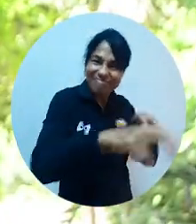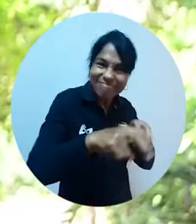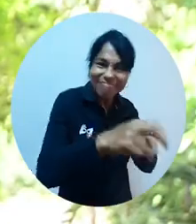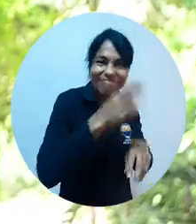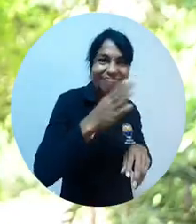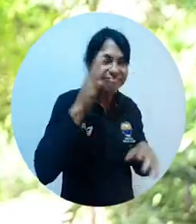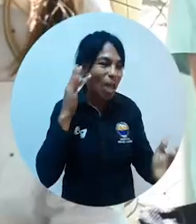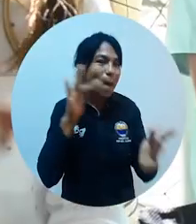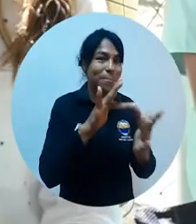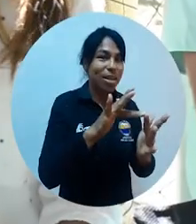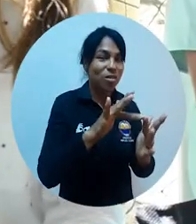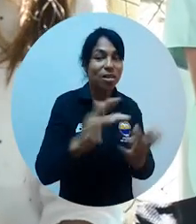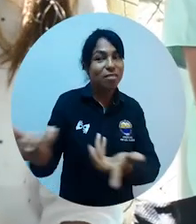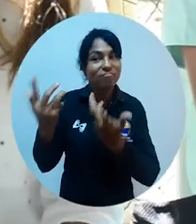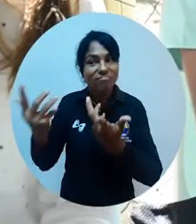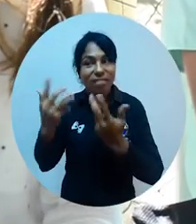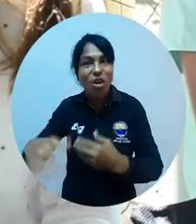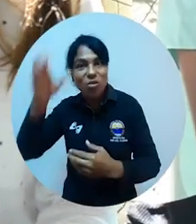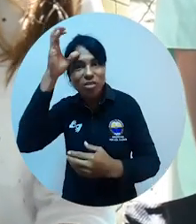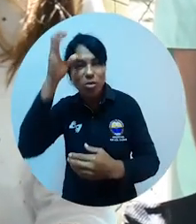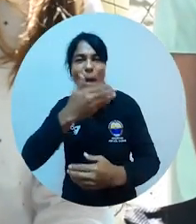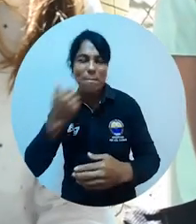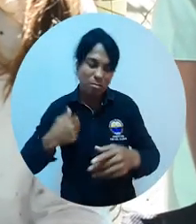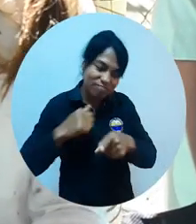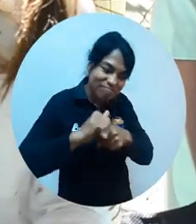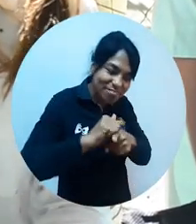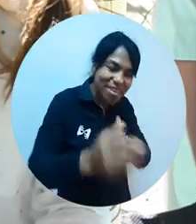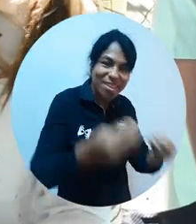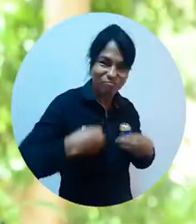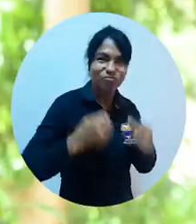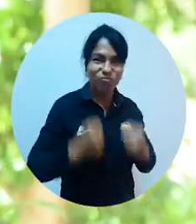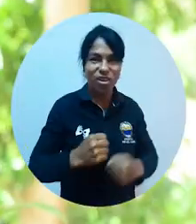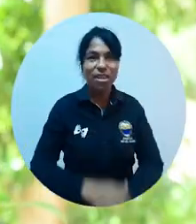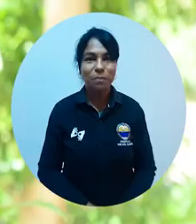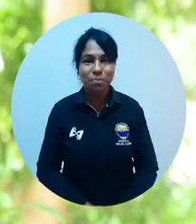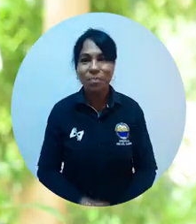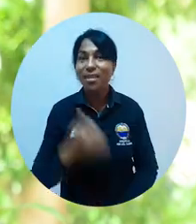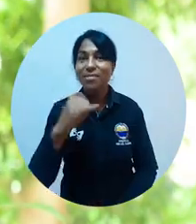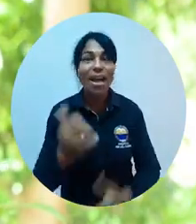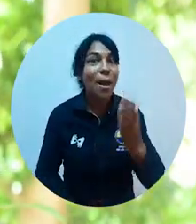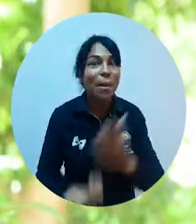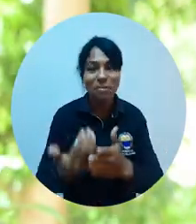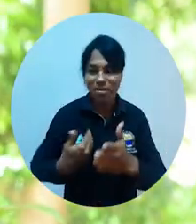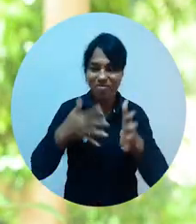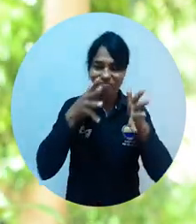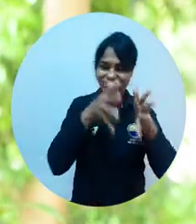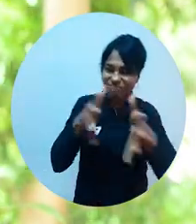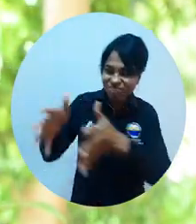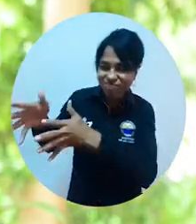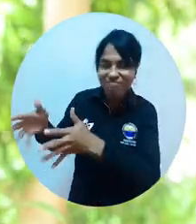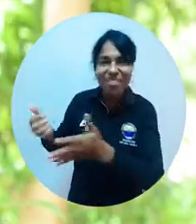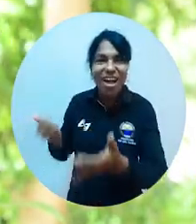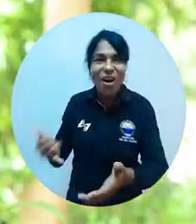ya que muchas veces esos conocimientos es mejor afianzarlos en las prácticas. Ya vamos a desarrollar una clase, entonces estoy bastante